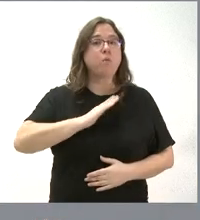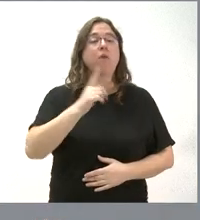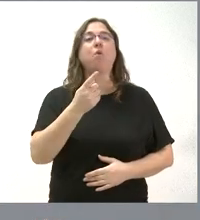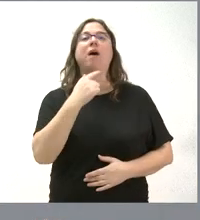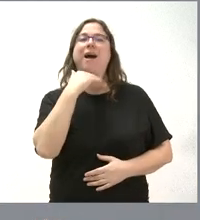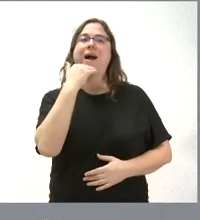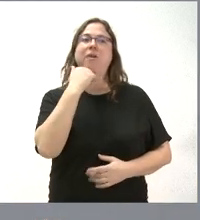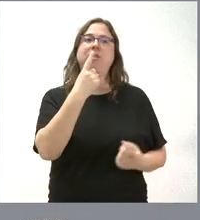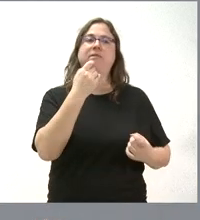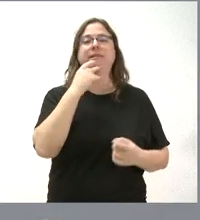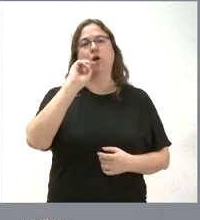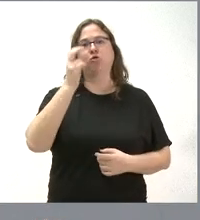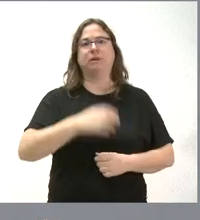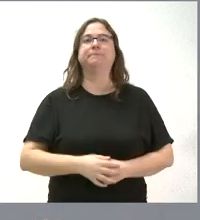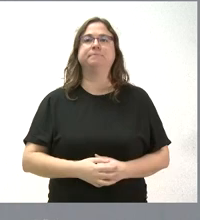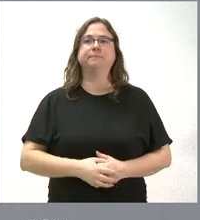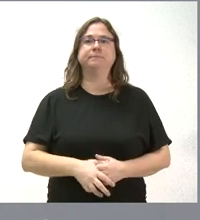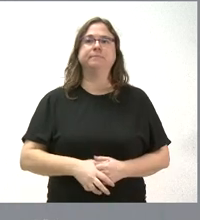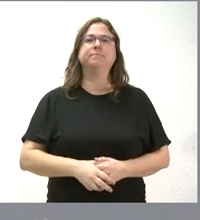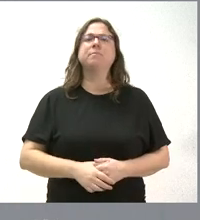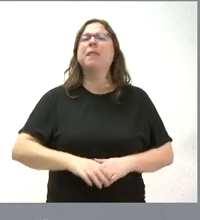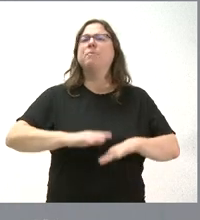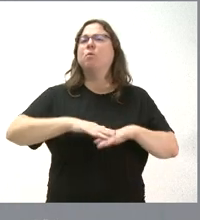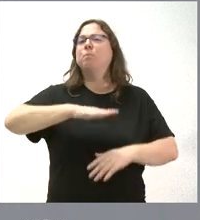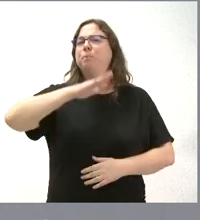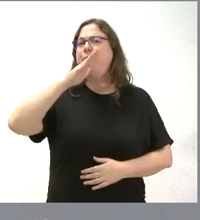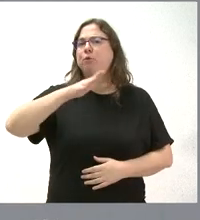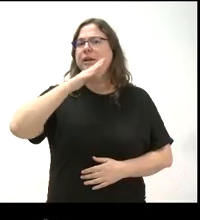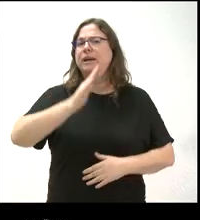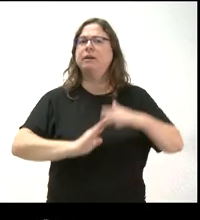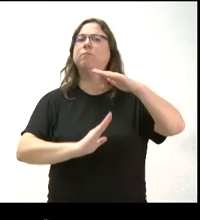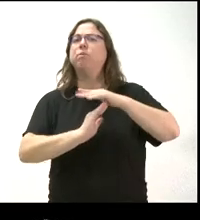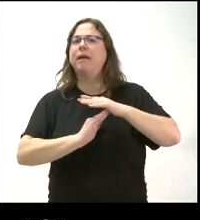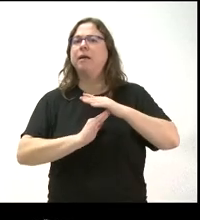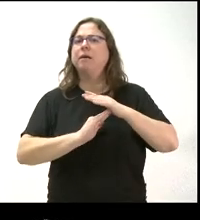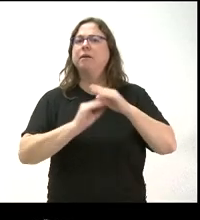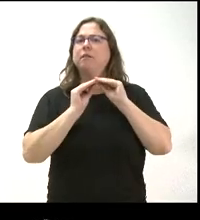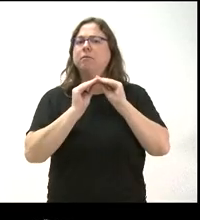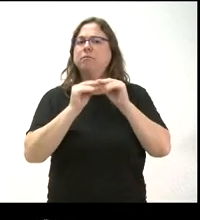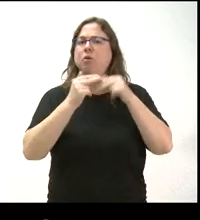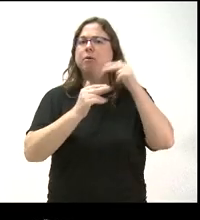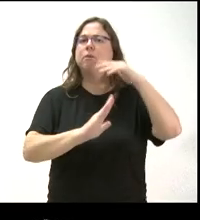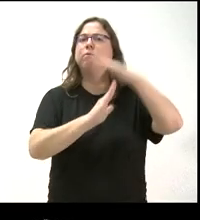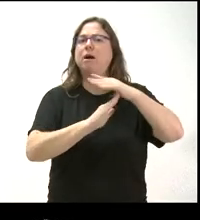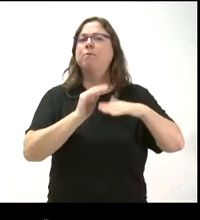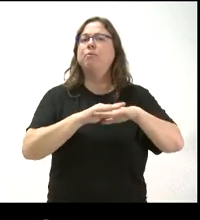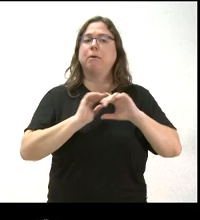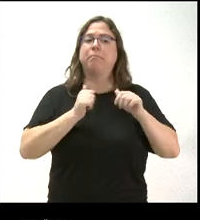de atención diferencial. ¿Pero por qué se paraliza la puesta en marcha de este centro?